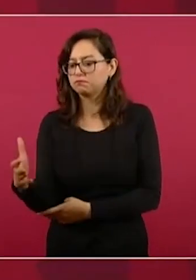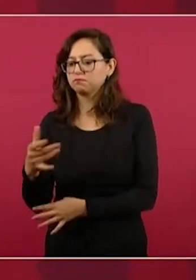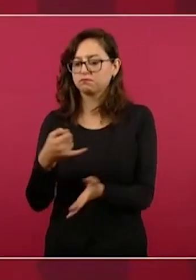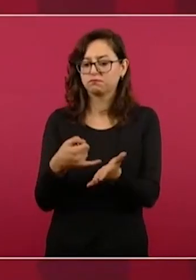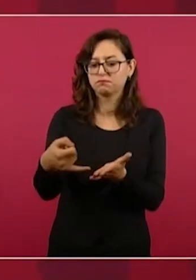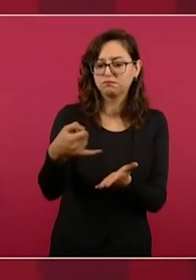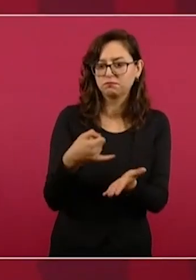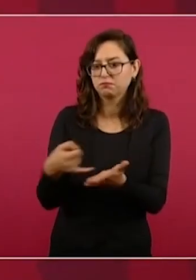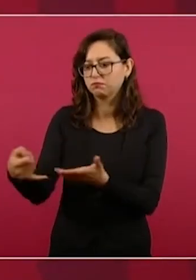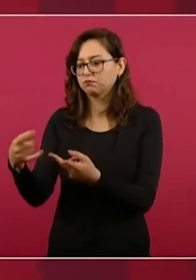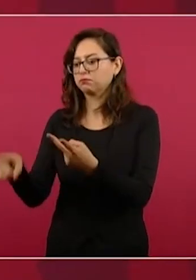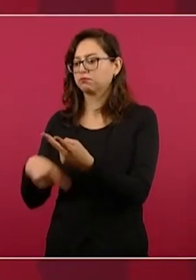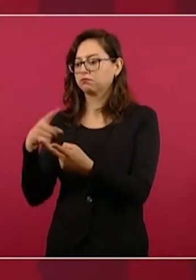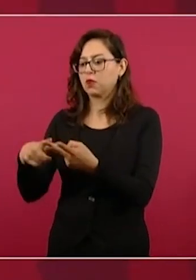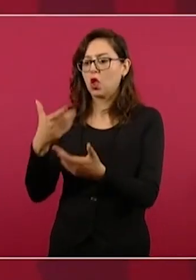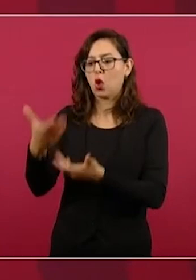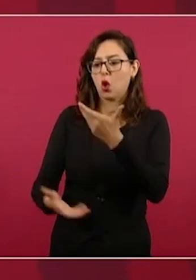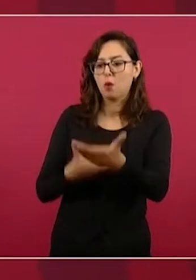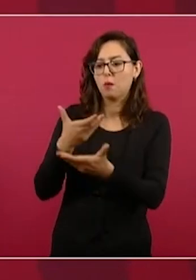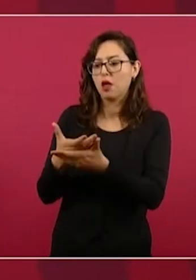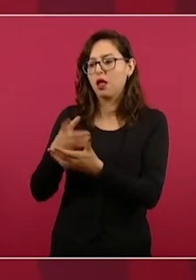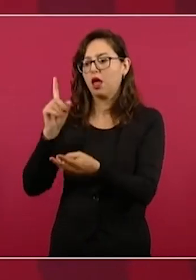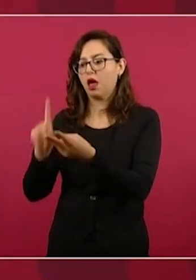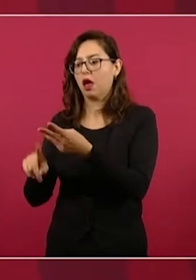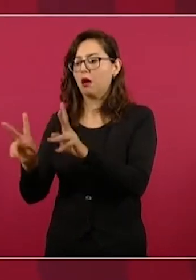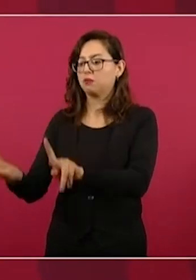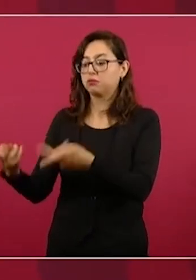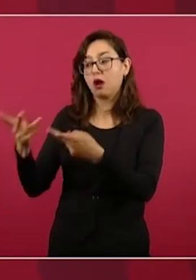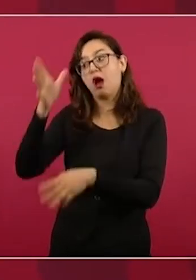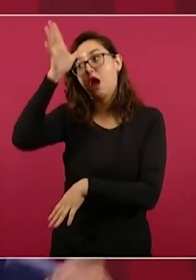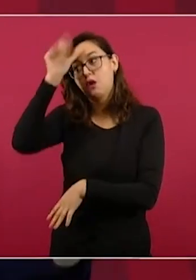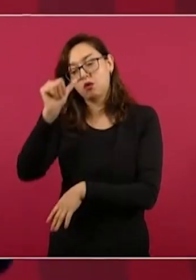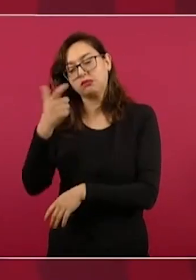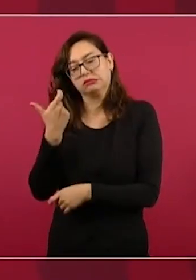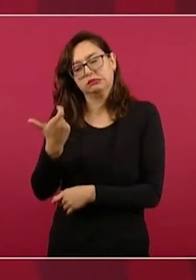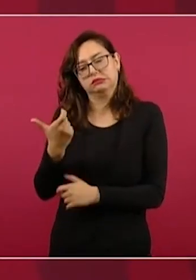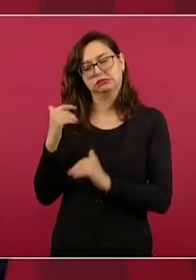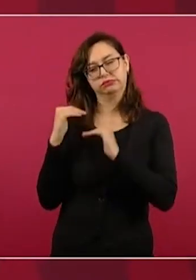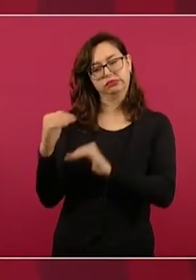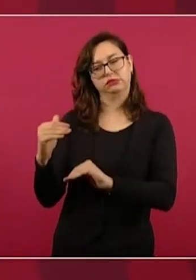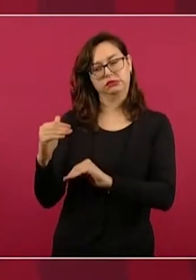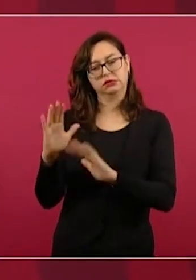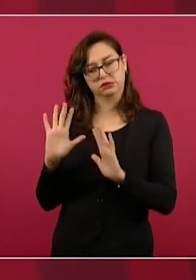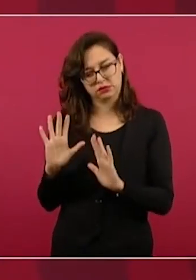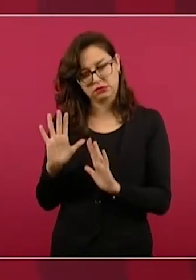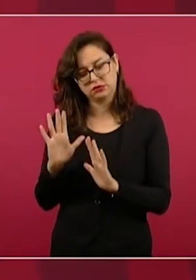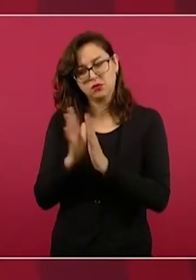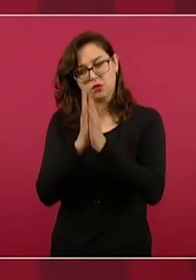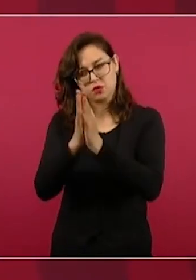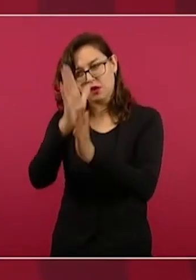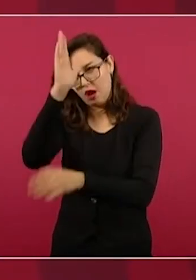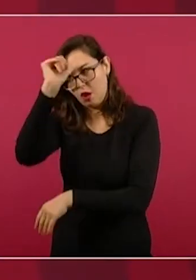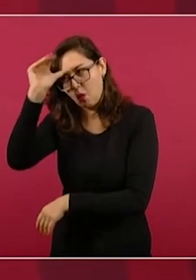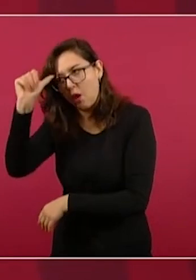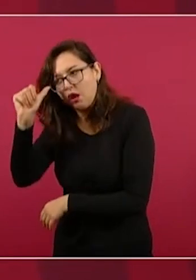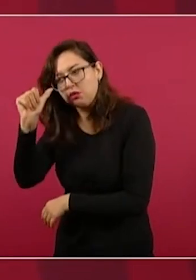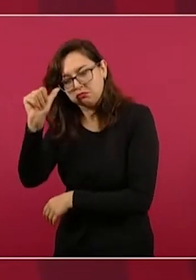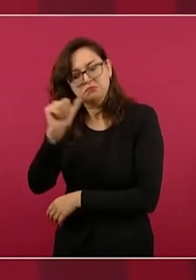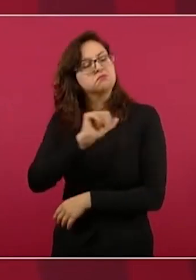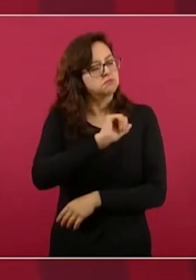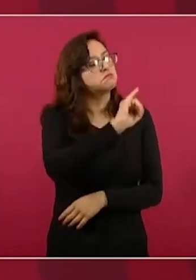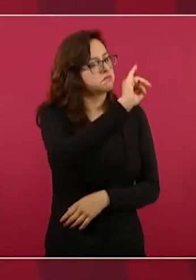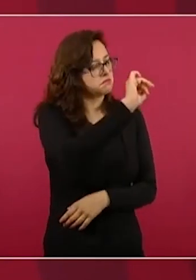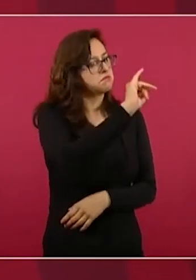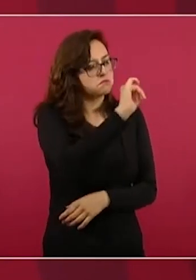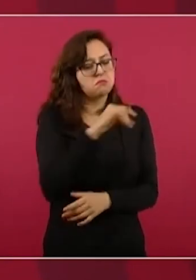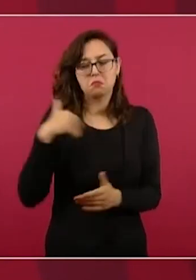comerciantes, han cumplido el acuerdo que hicimos de mantener los